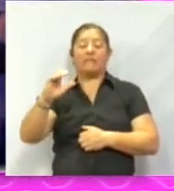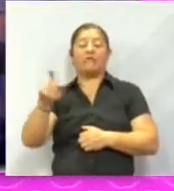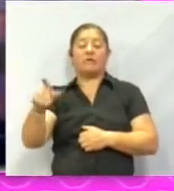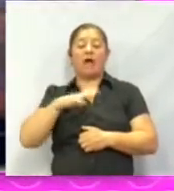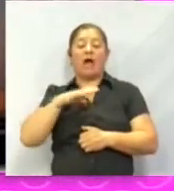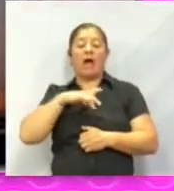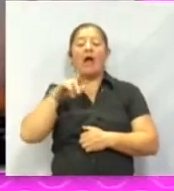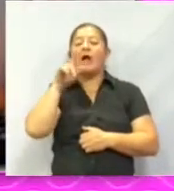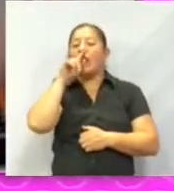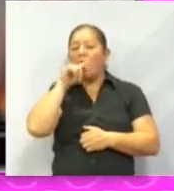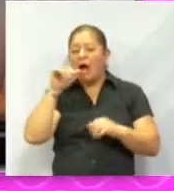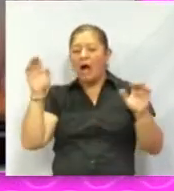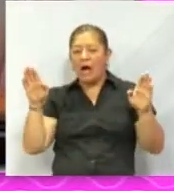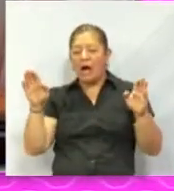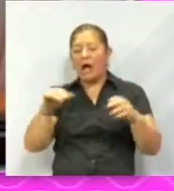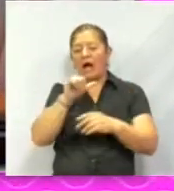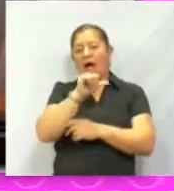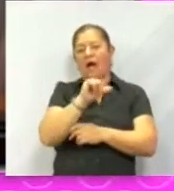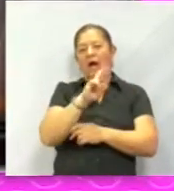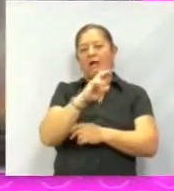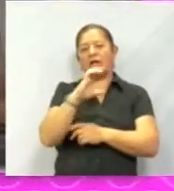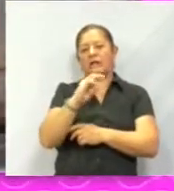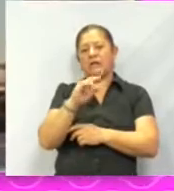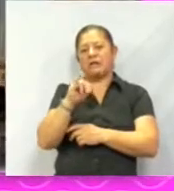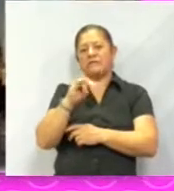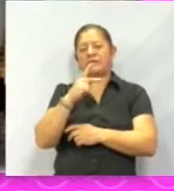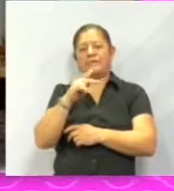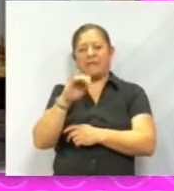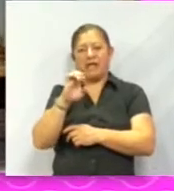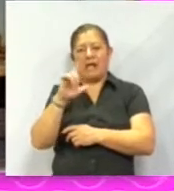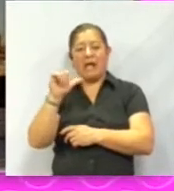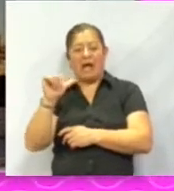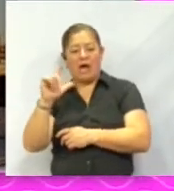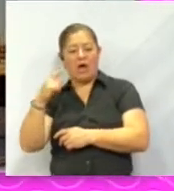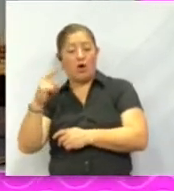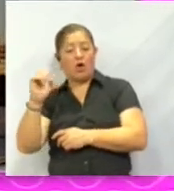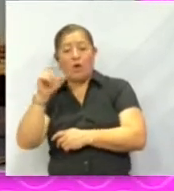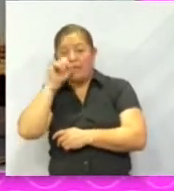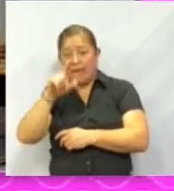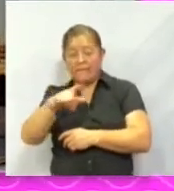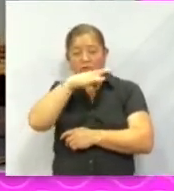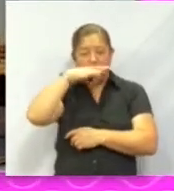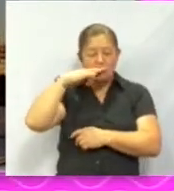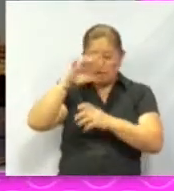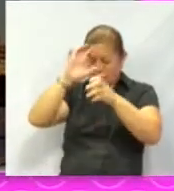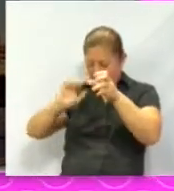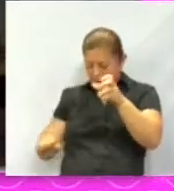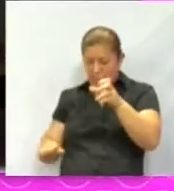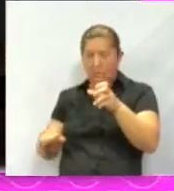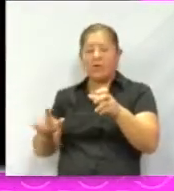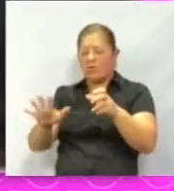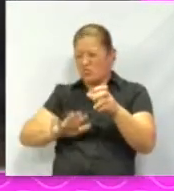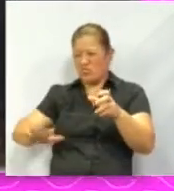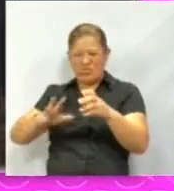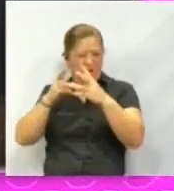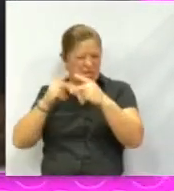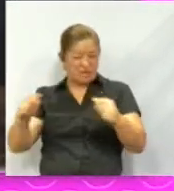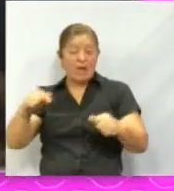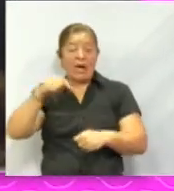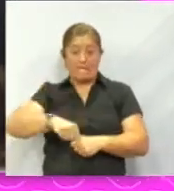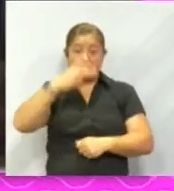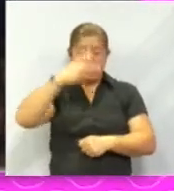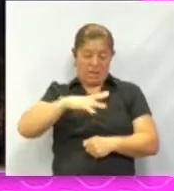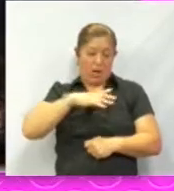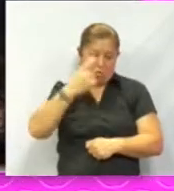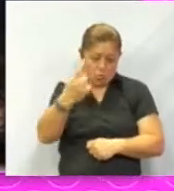Canarias y están el norte de Chile, donde están los Andes, en una zona bastante seca. En México tenemos uno.